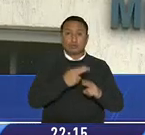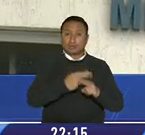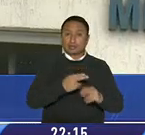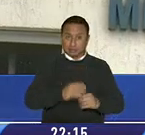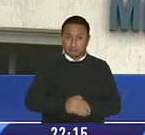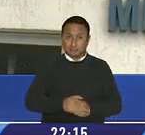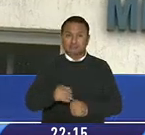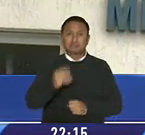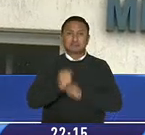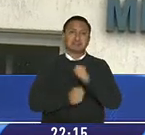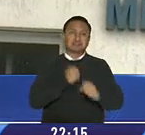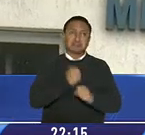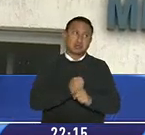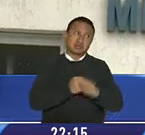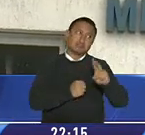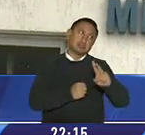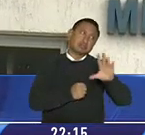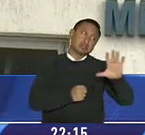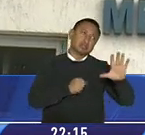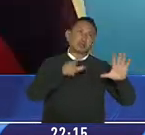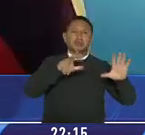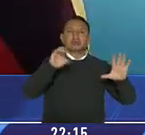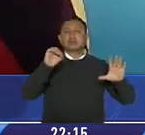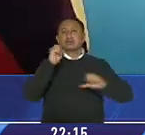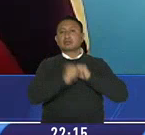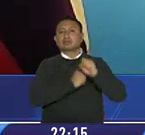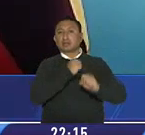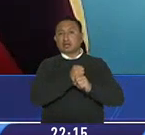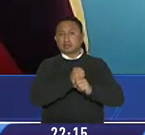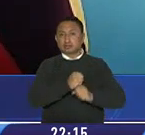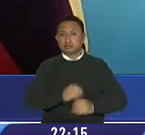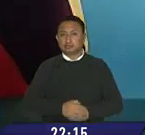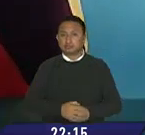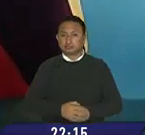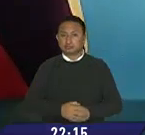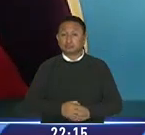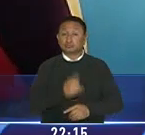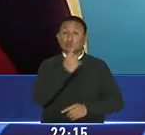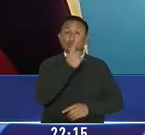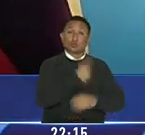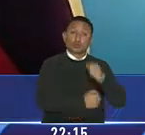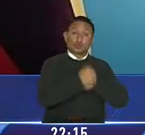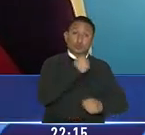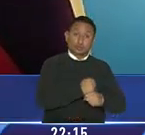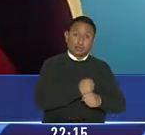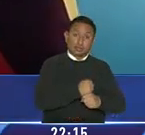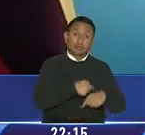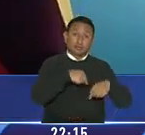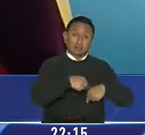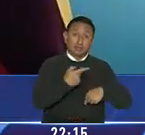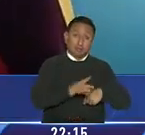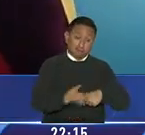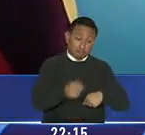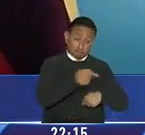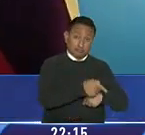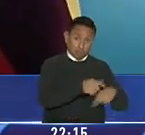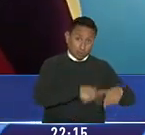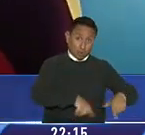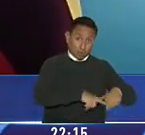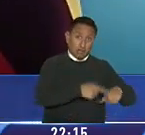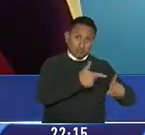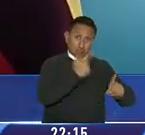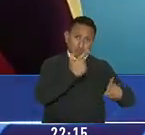edades de los fallecidos, entre 25 y 30 años. Como antecedente, hace un año aproximadamente, hubo también un asesinato ahí en ningún lugar.